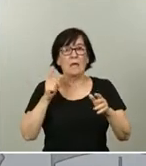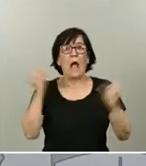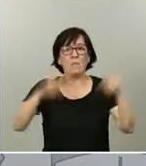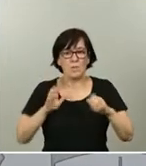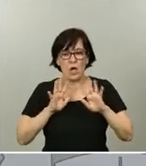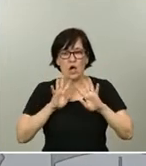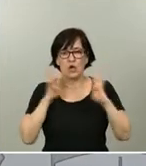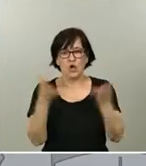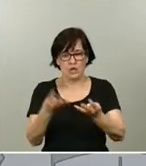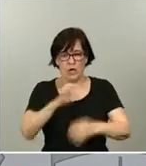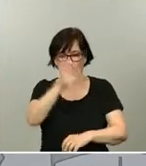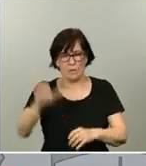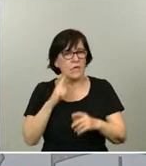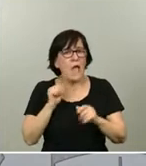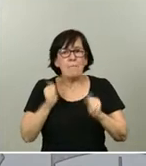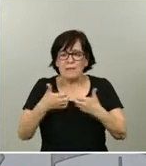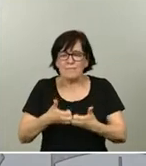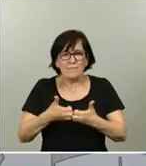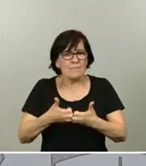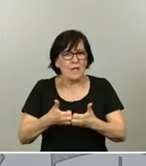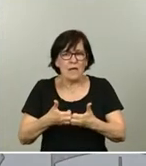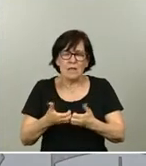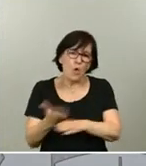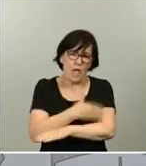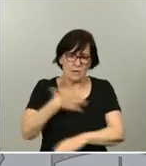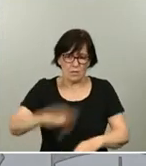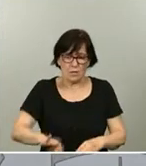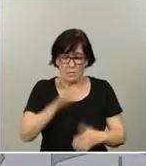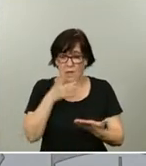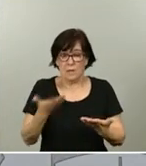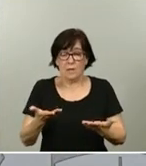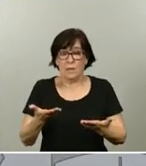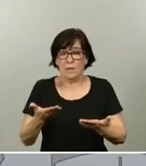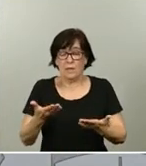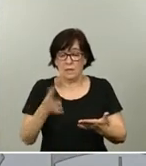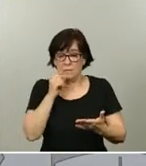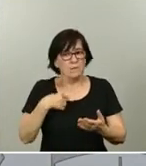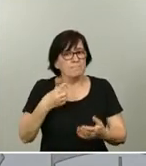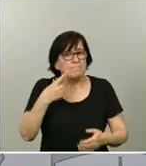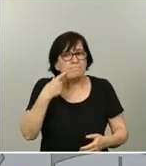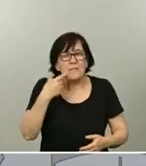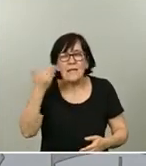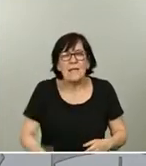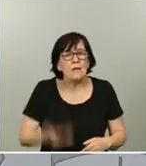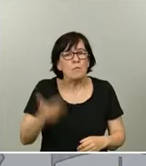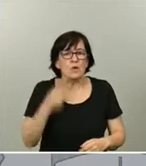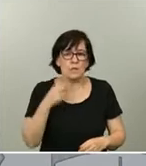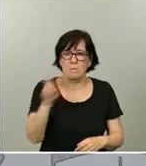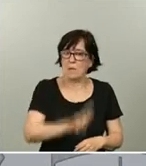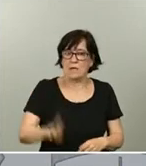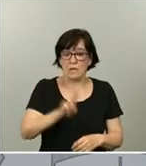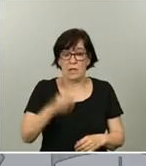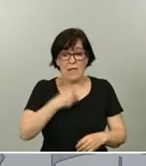poner en marcha lo antes posible, además de justo es capital para nuestra recuperación. Si España gana,